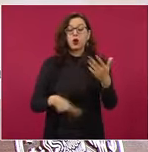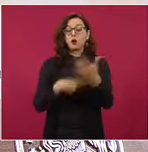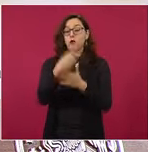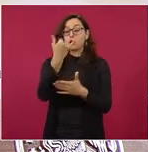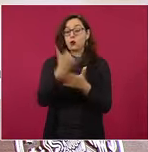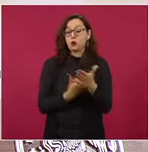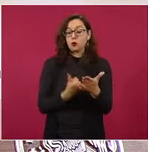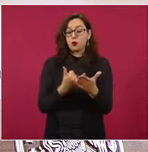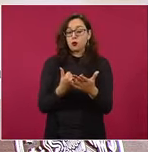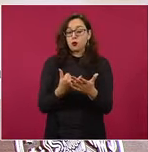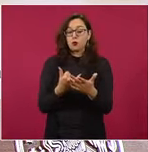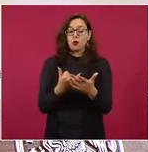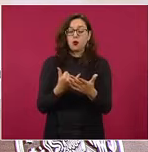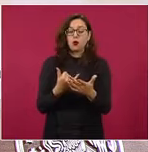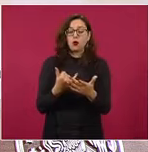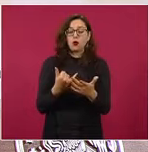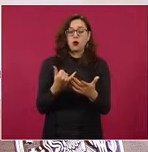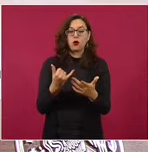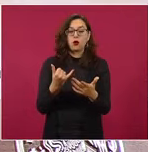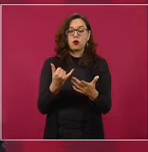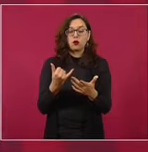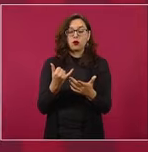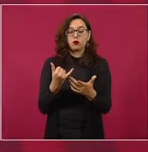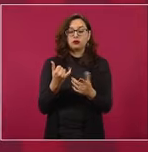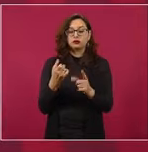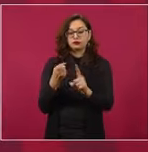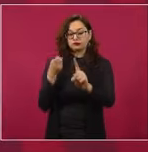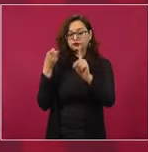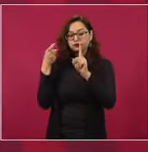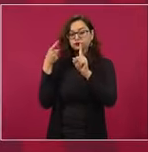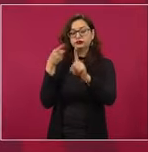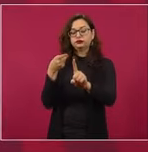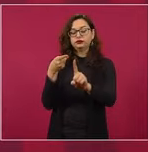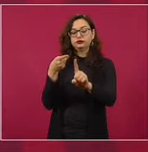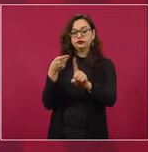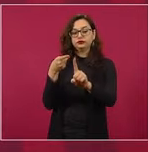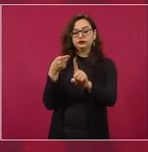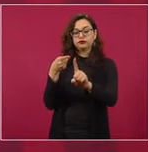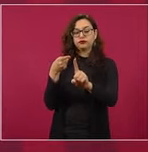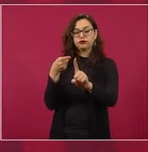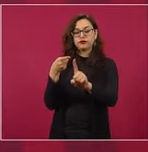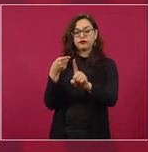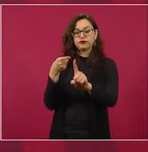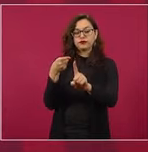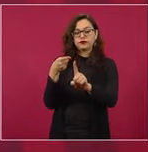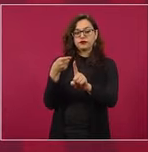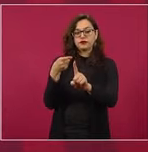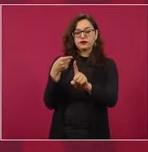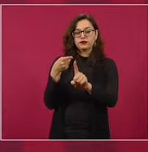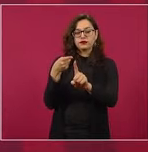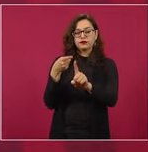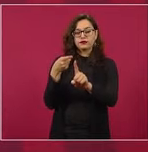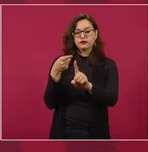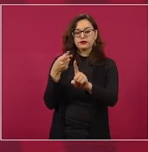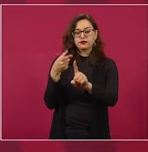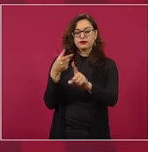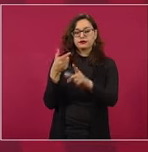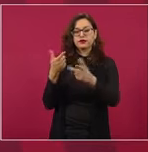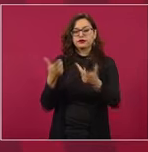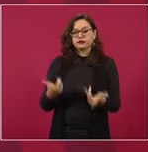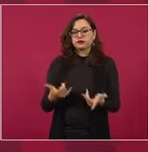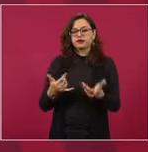la construcción mediante una